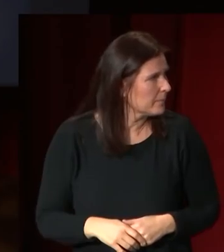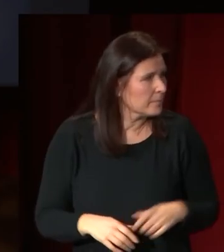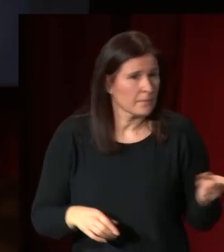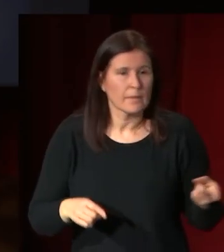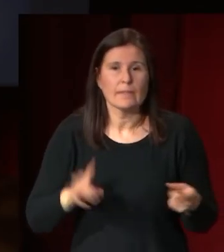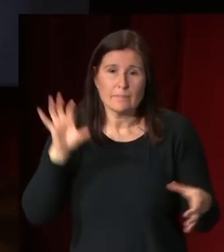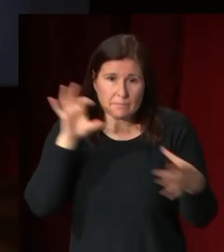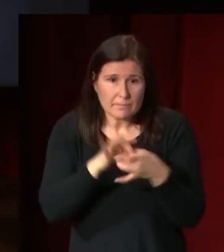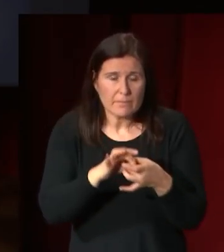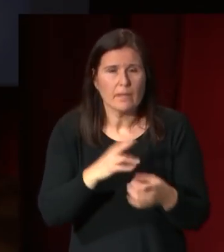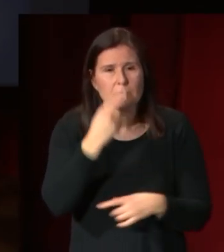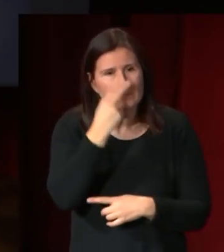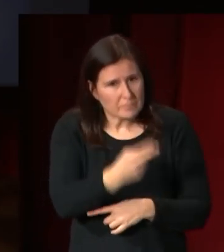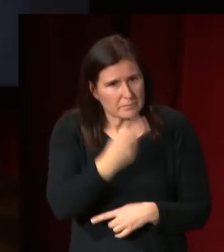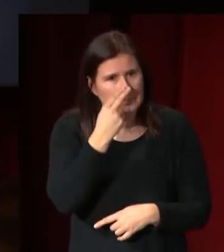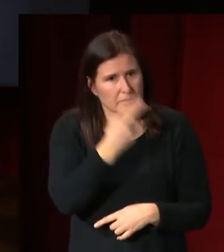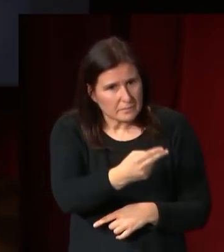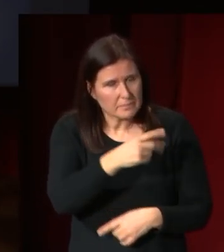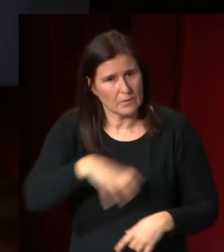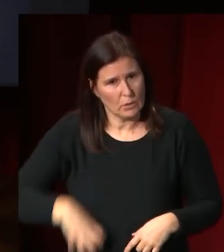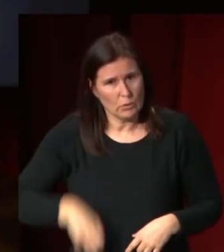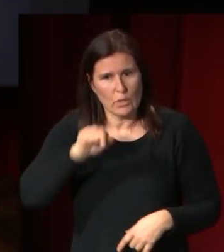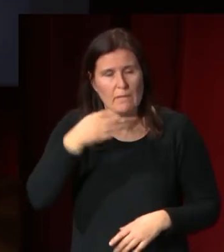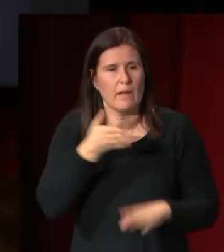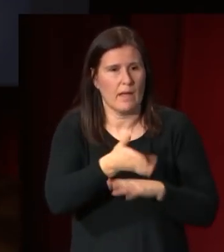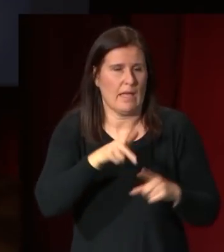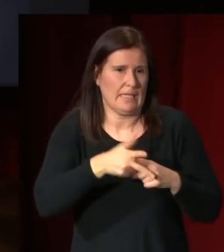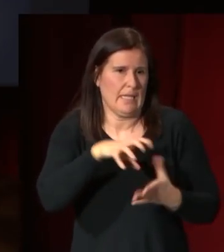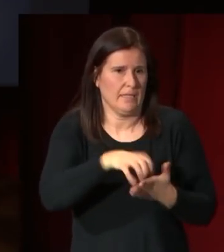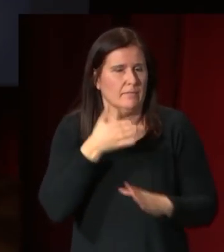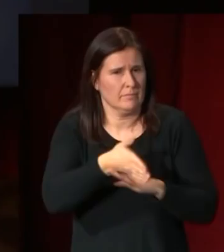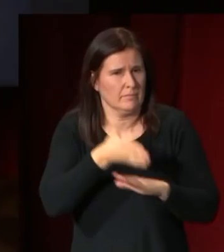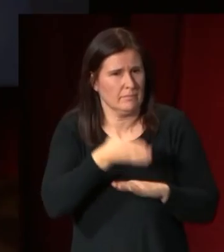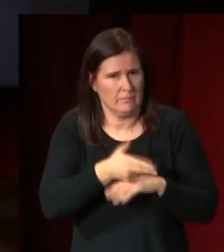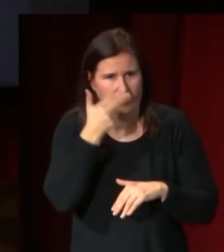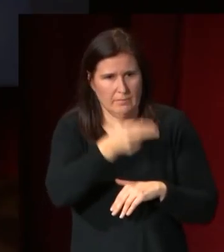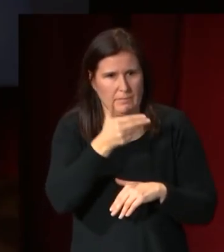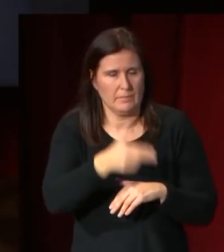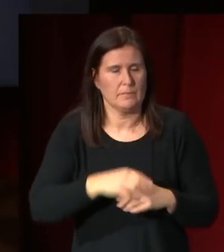visitas que inicia el duque de Alba a los estudios el estudio de